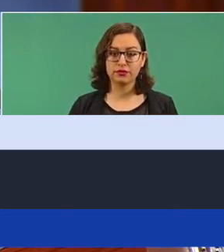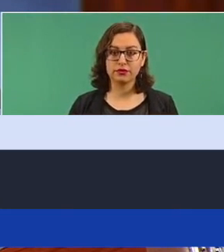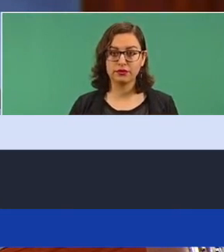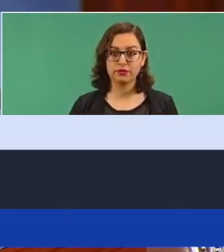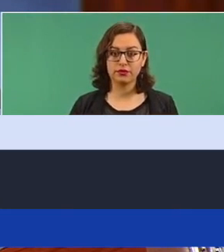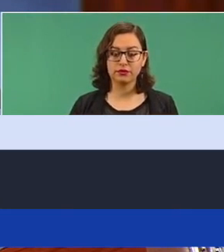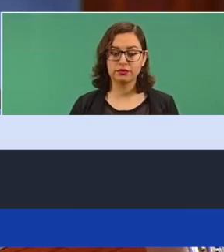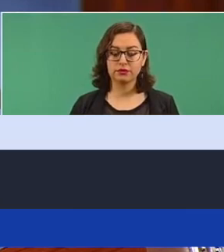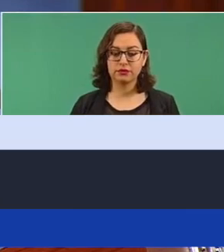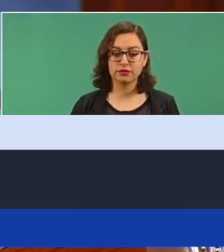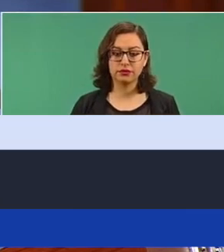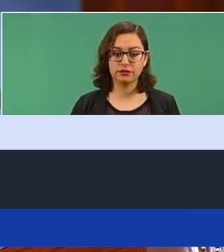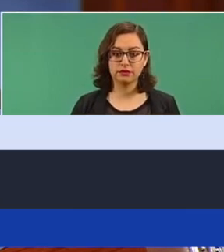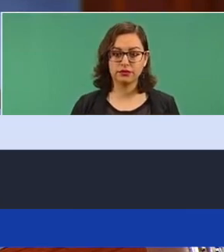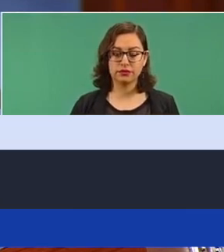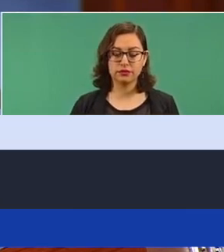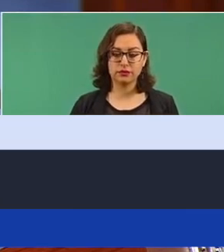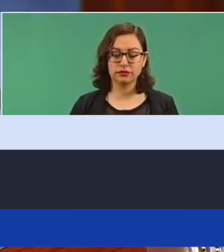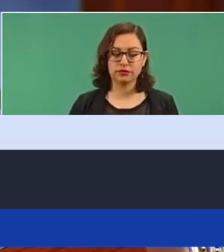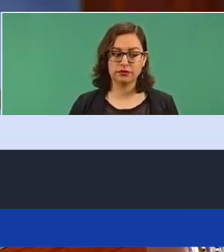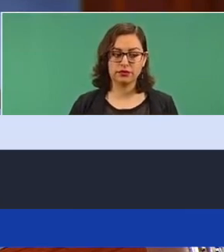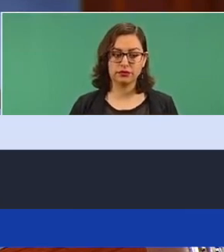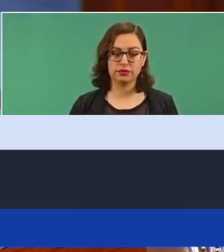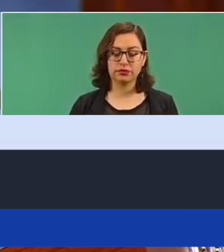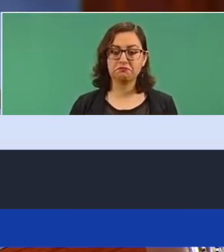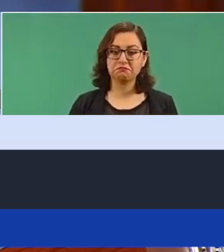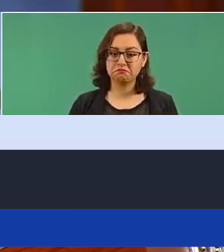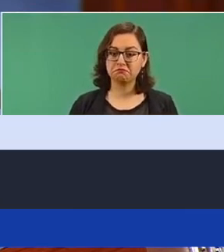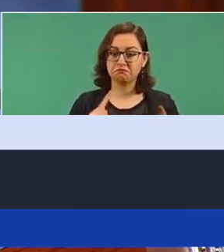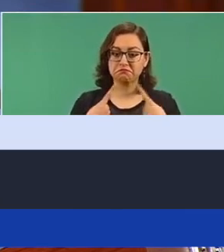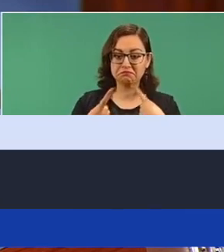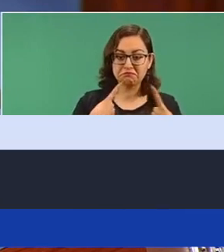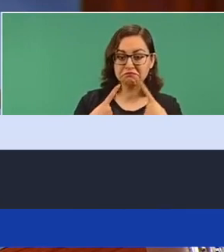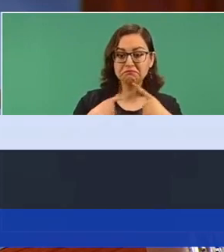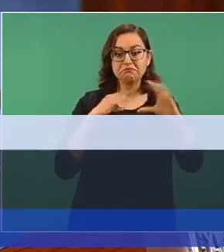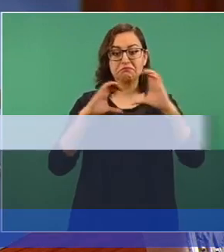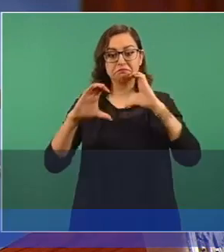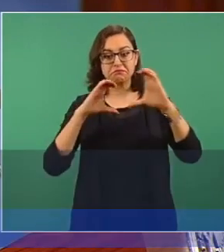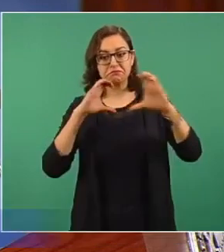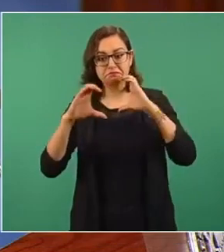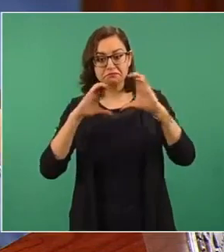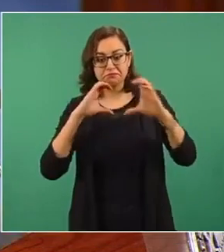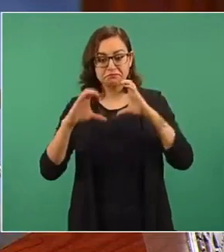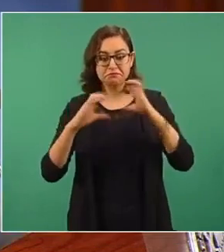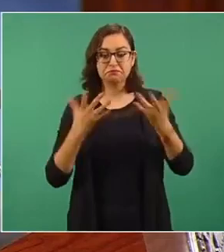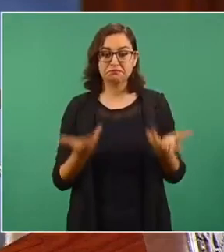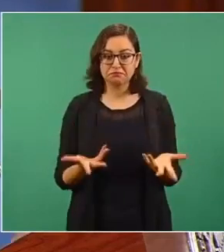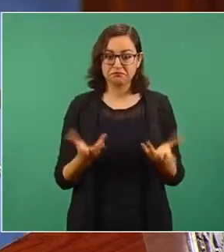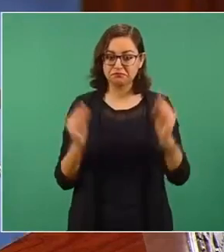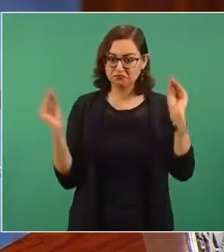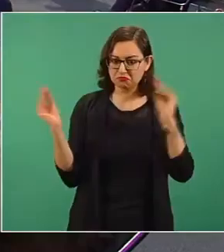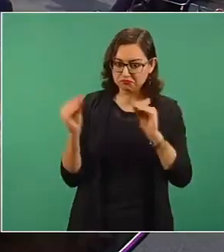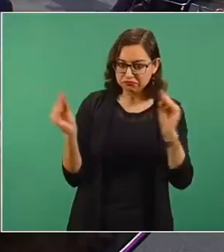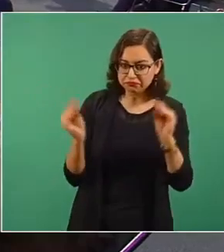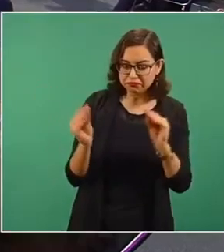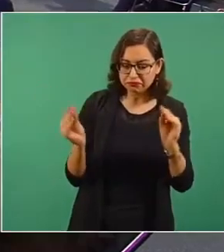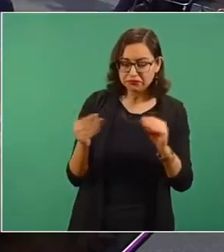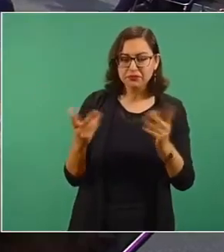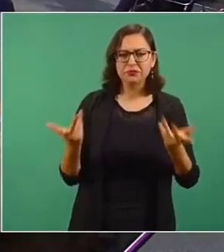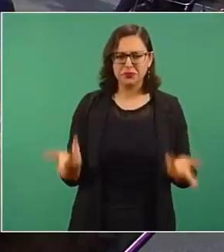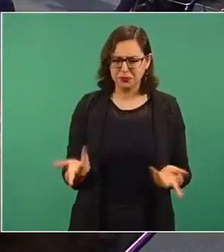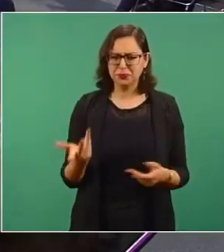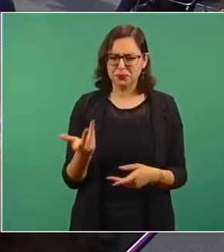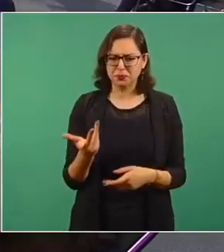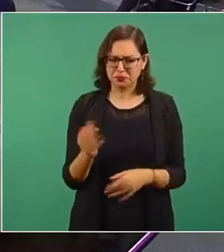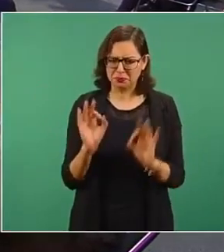diálogo, es debate, esto es